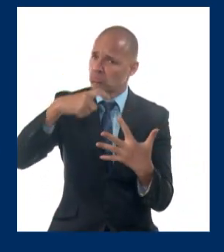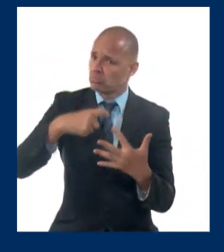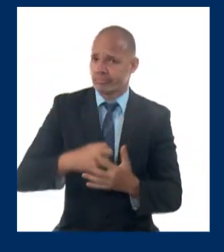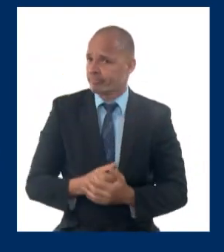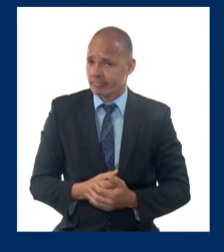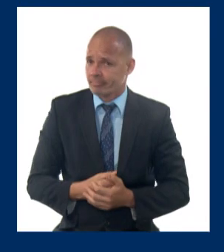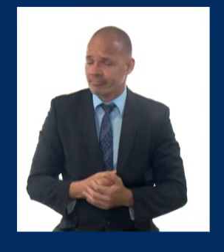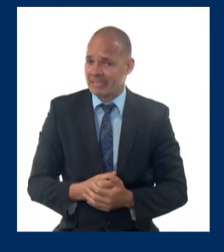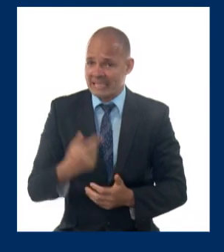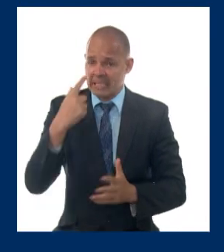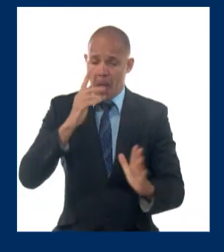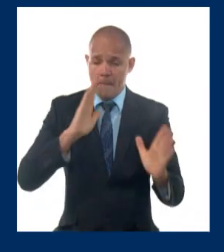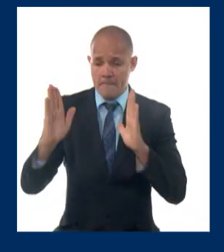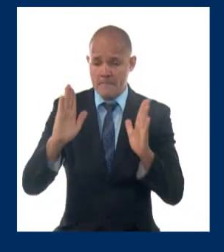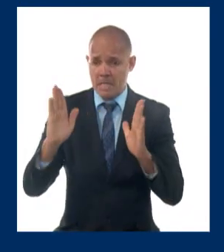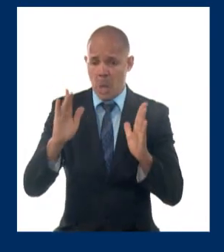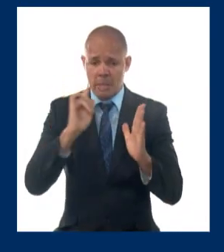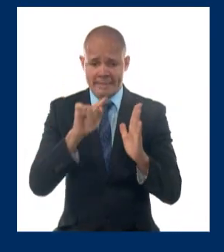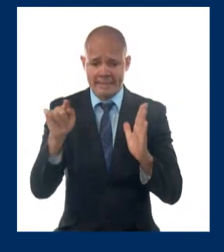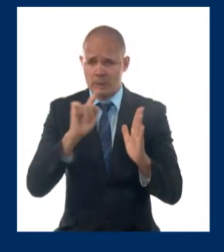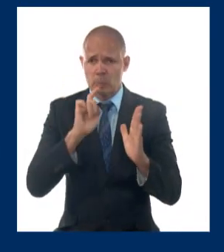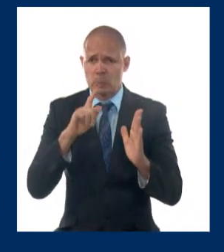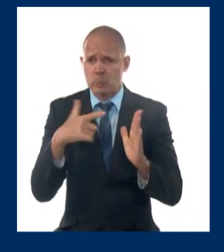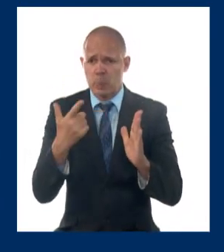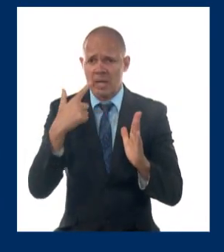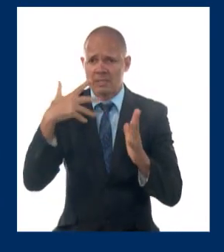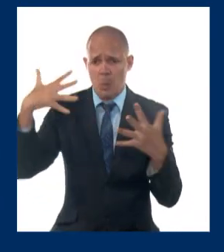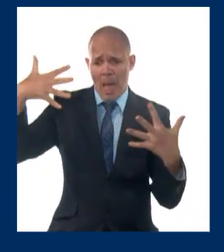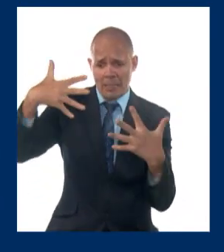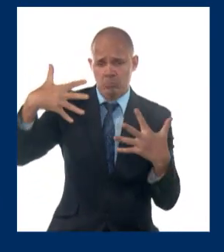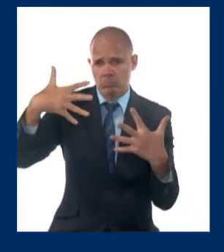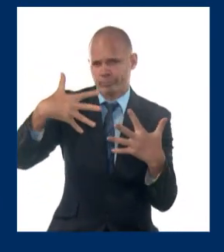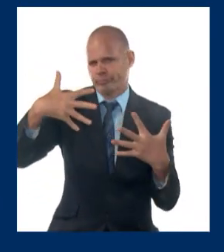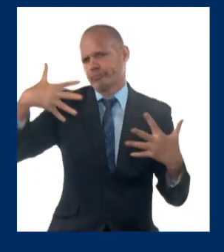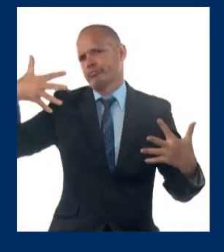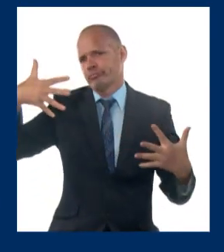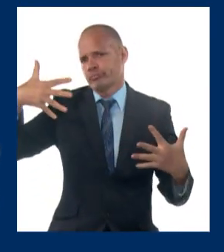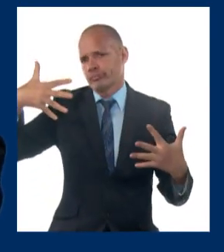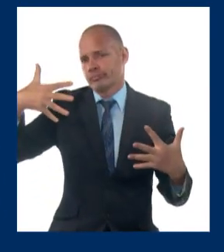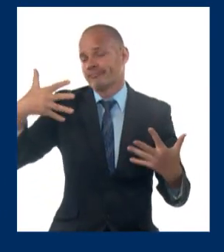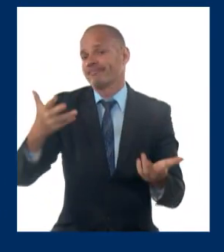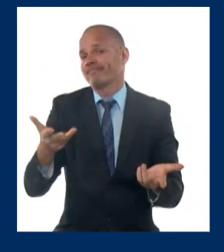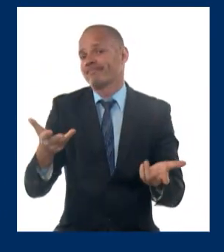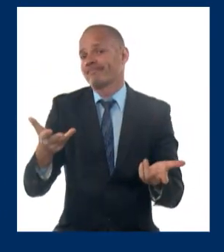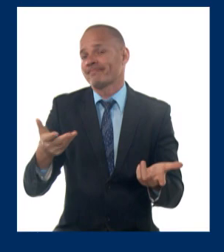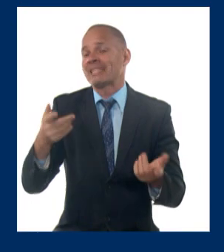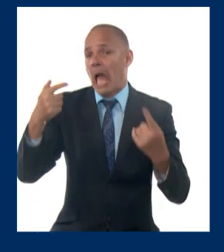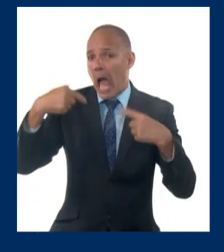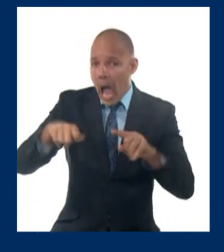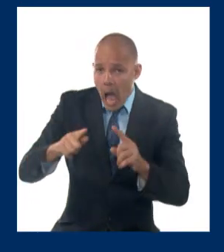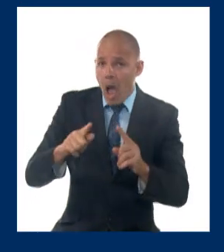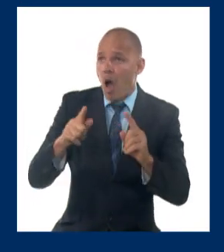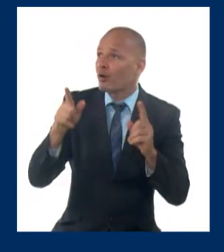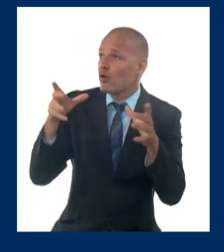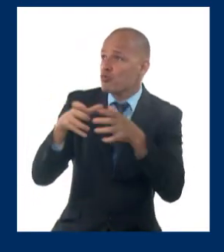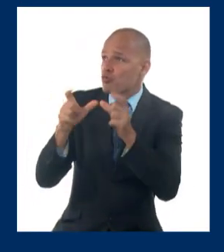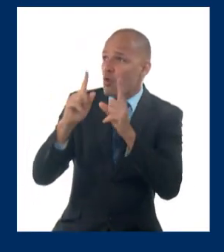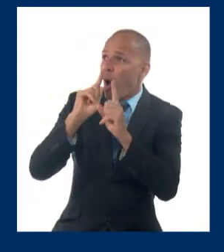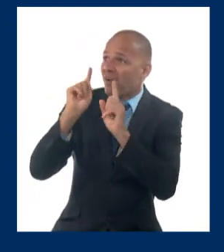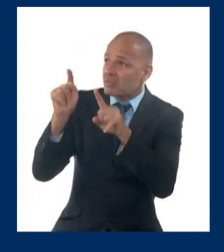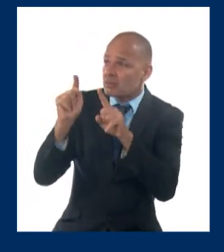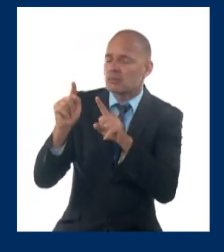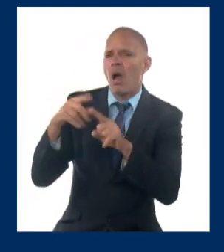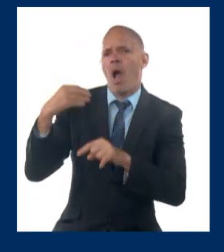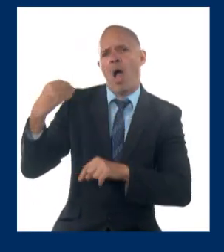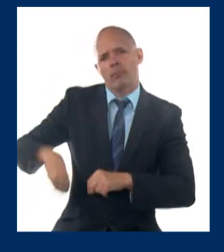el último periodo incluso se ha retrocedido. La Cumbre puede ser una oportunidad para comenzar a